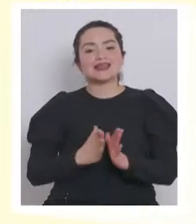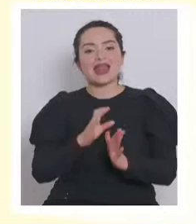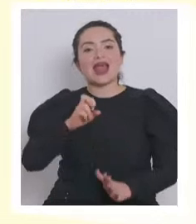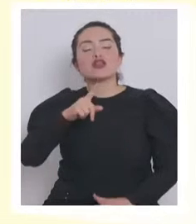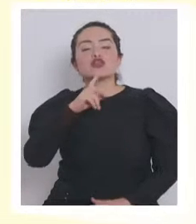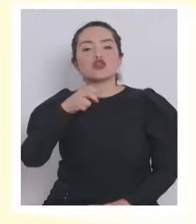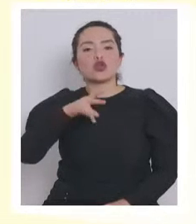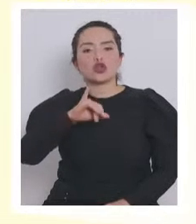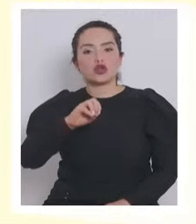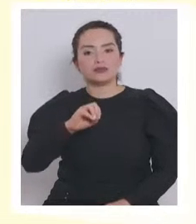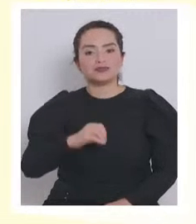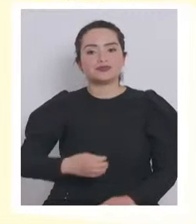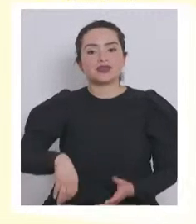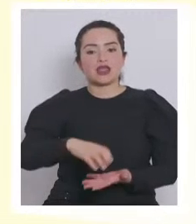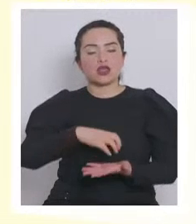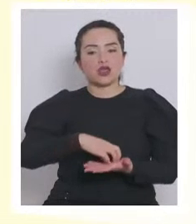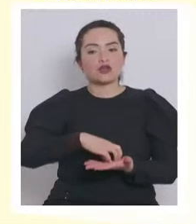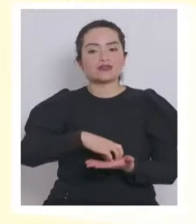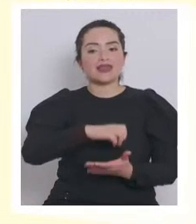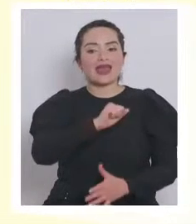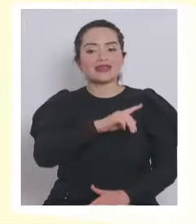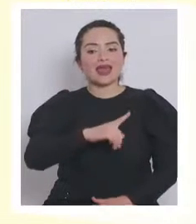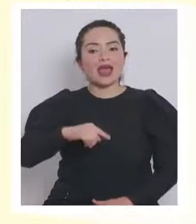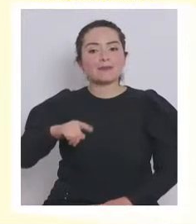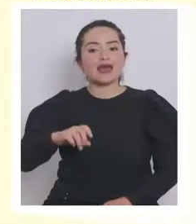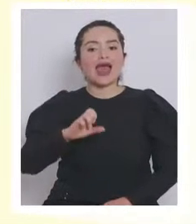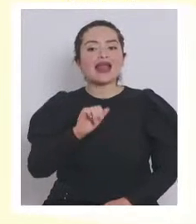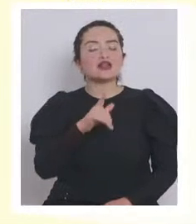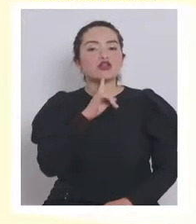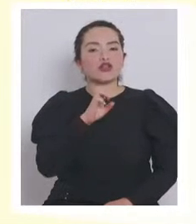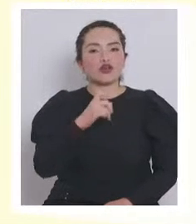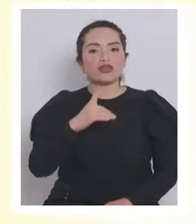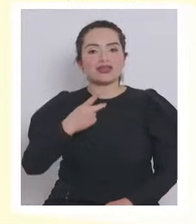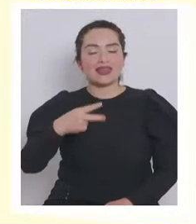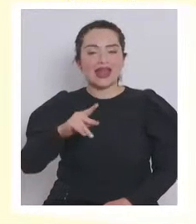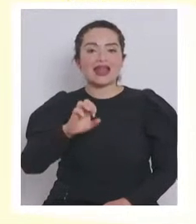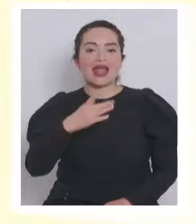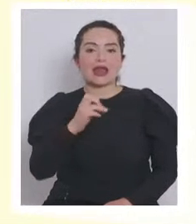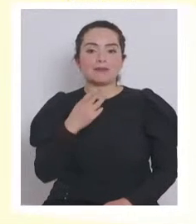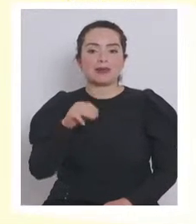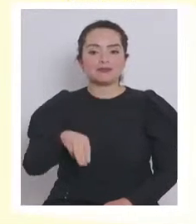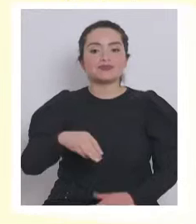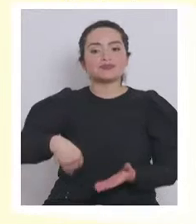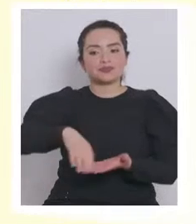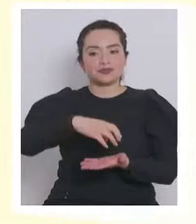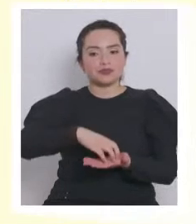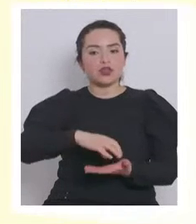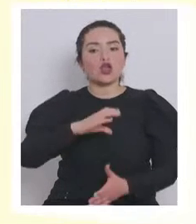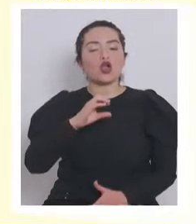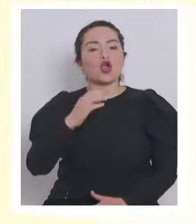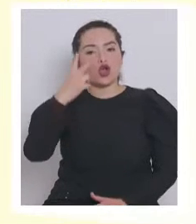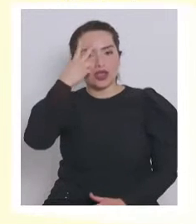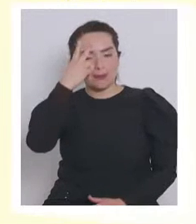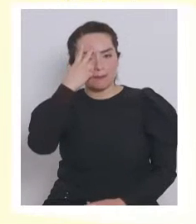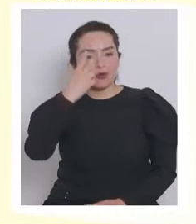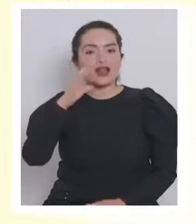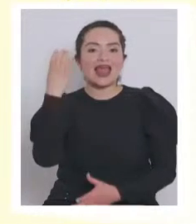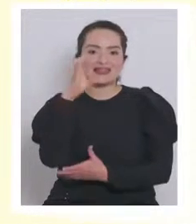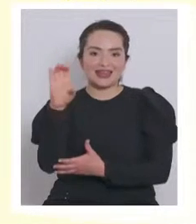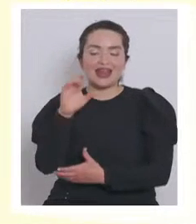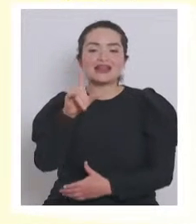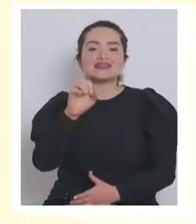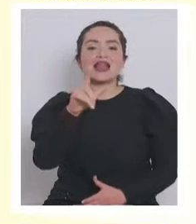En la región de Atacama, Alto del Carmen, en la región de Coquimbo, Coquimbo, La Serena, Salamanca,